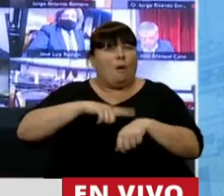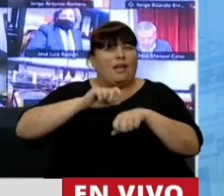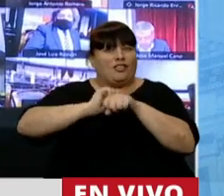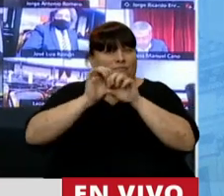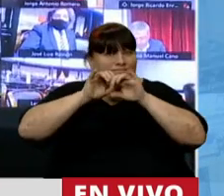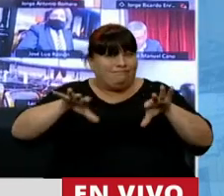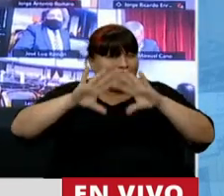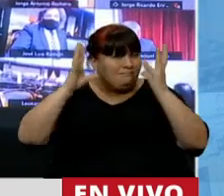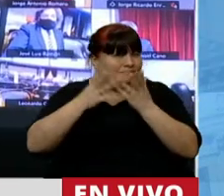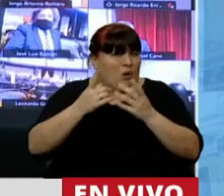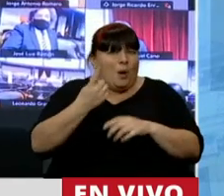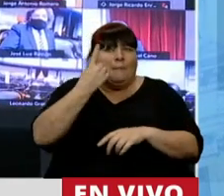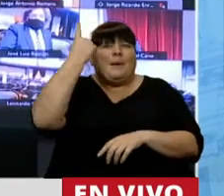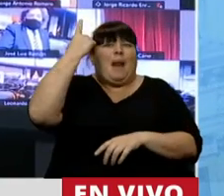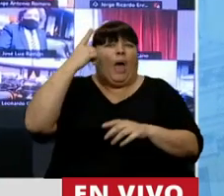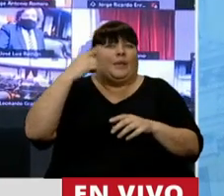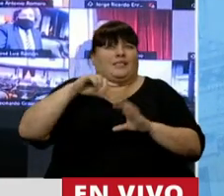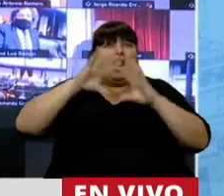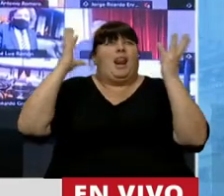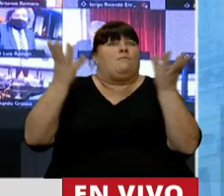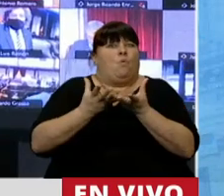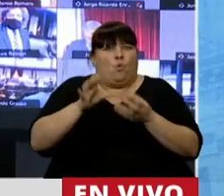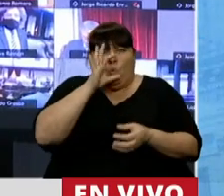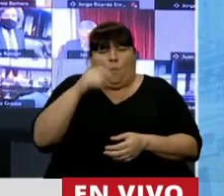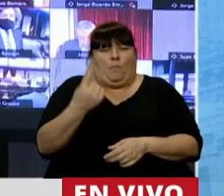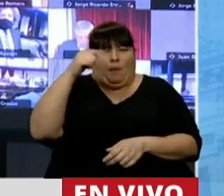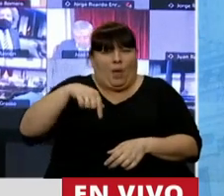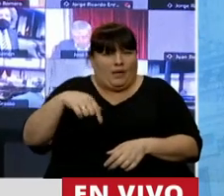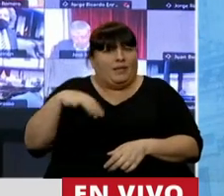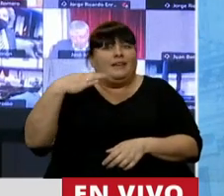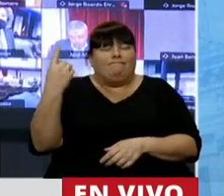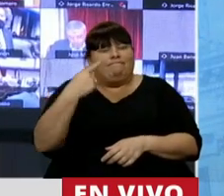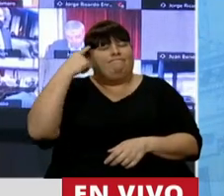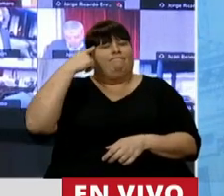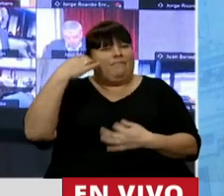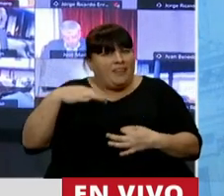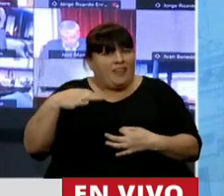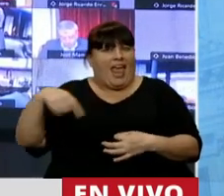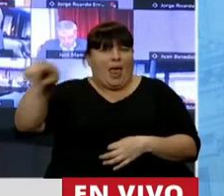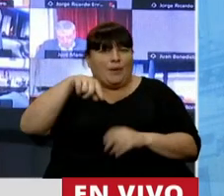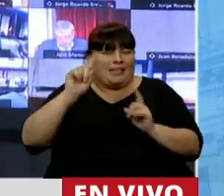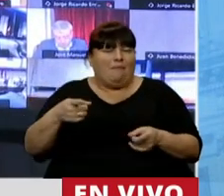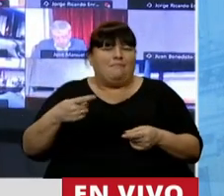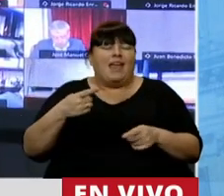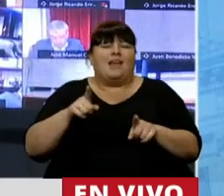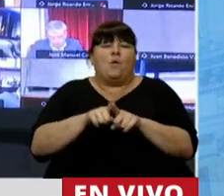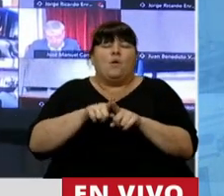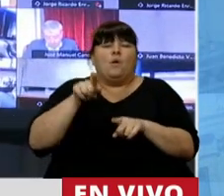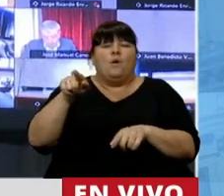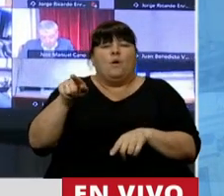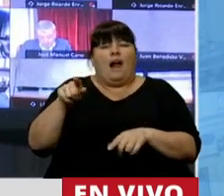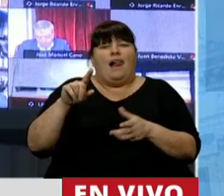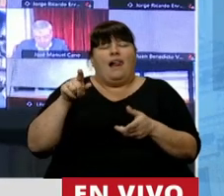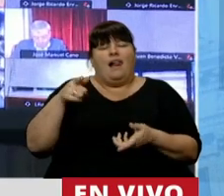sin precedentes en el mundo que nos debe convocar y los debe convocar a ellos en sus